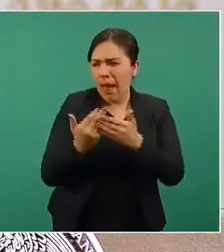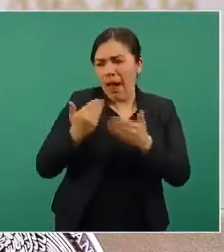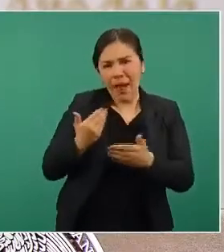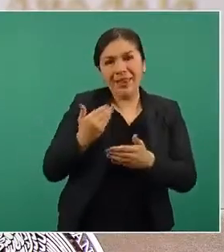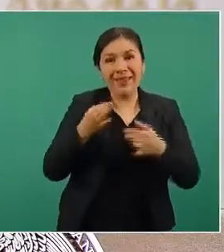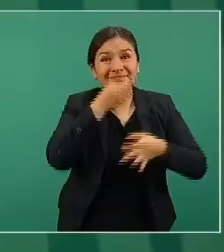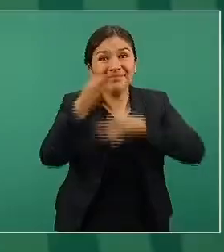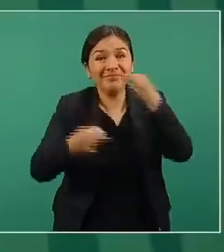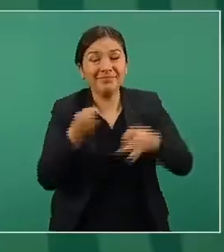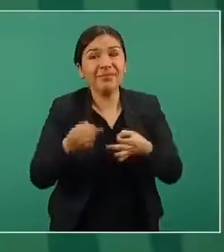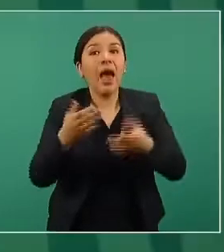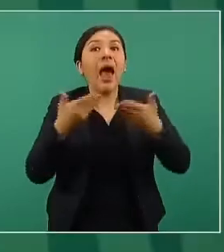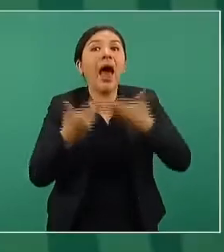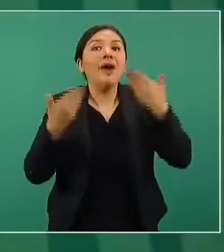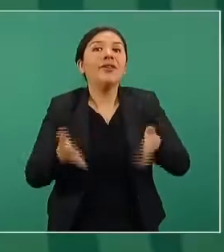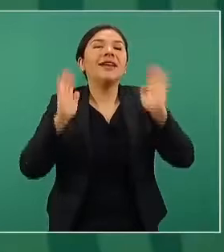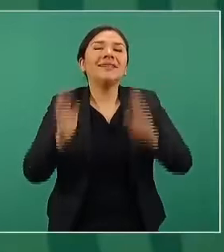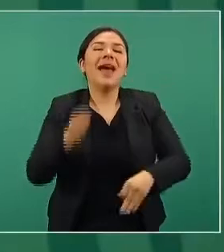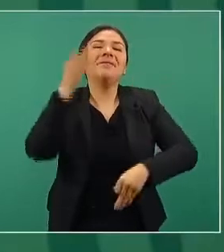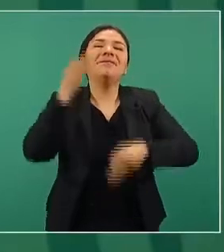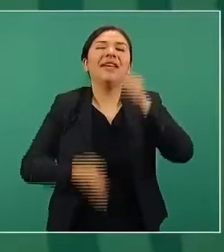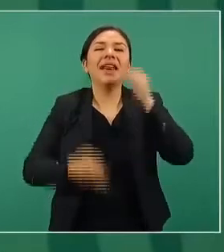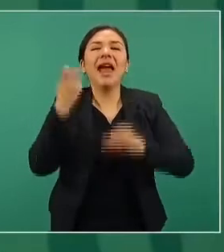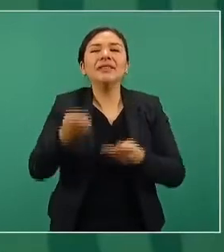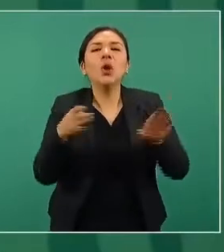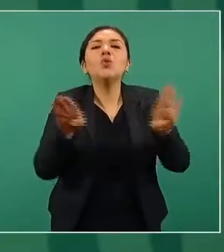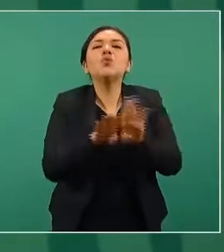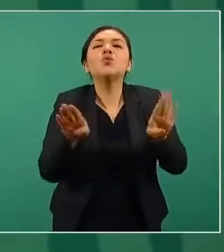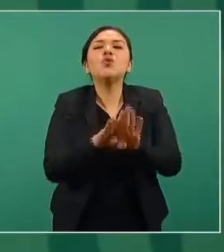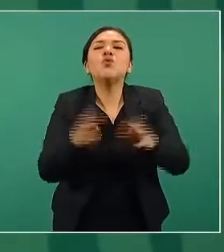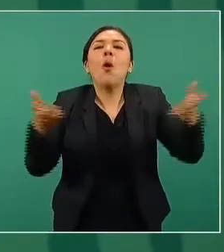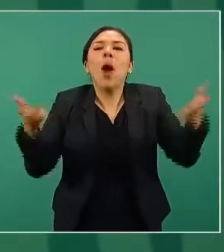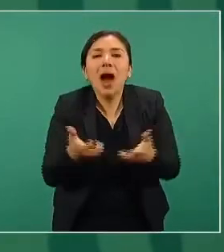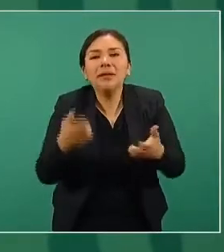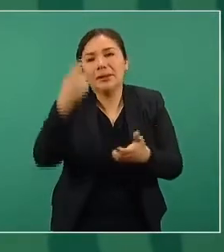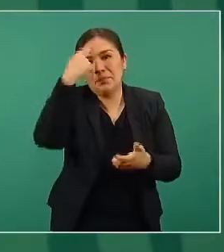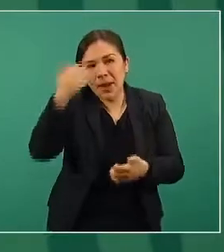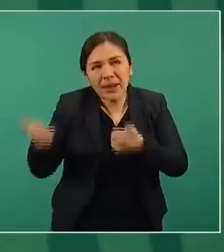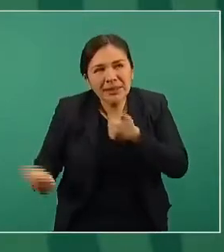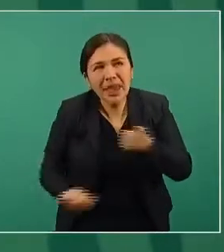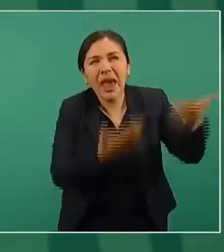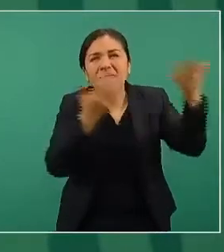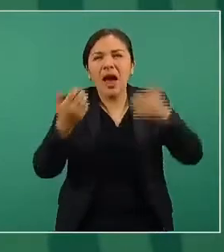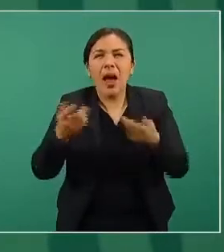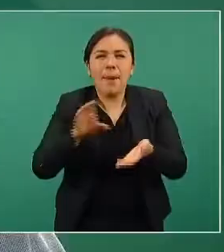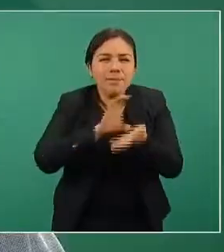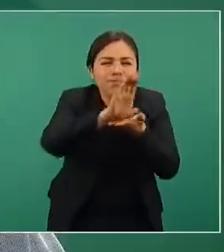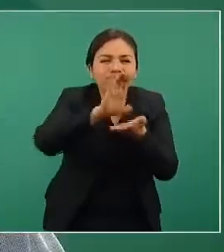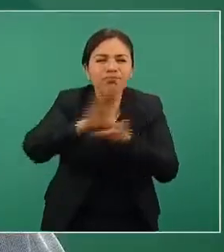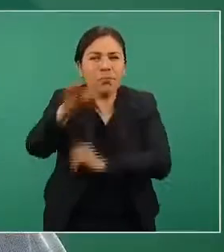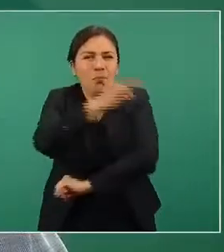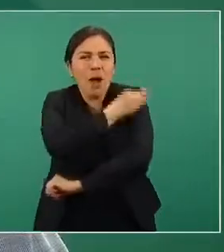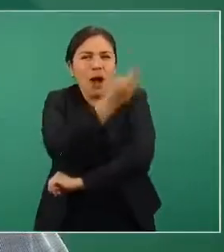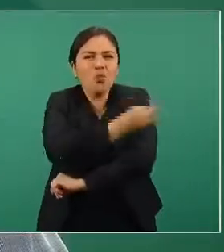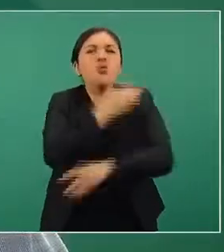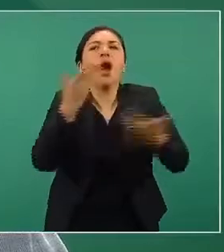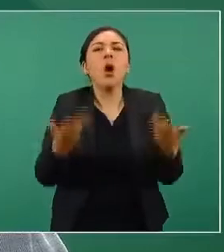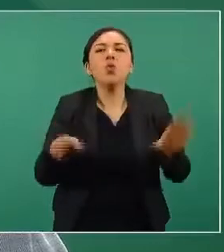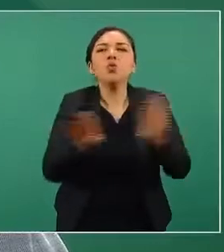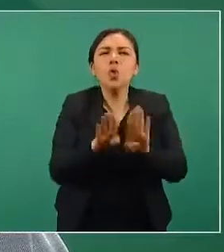finalmente el operativo de cómo recibir, cómo transportar, cómo asegurar las vacunas,